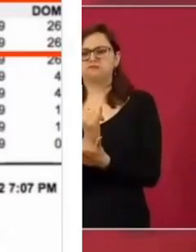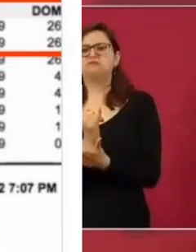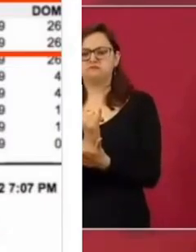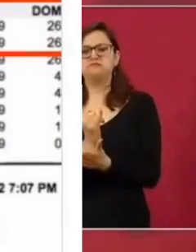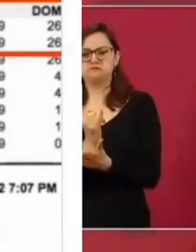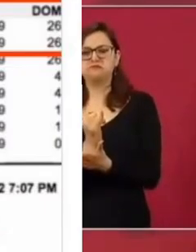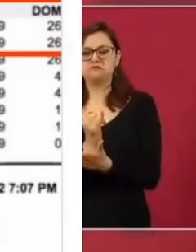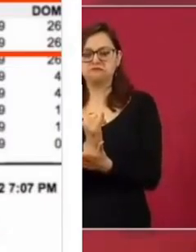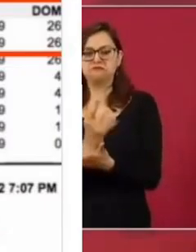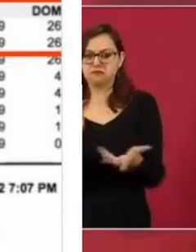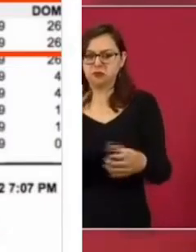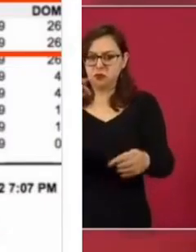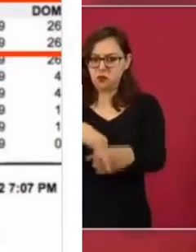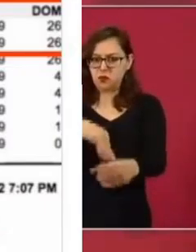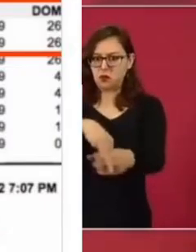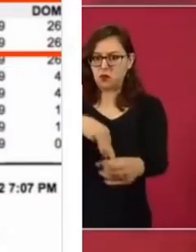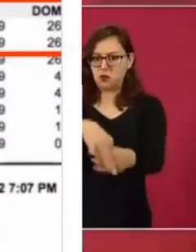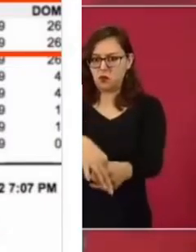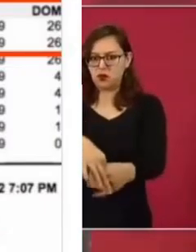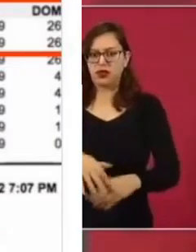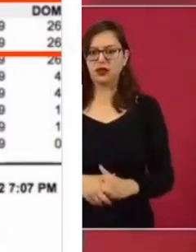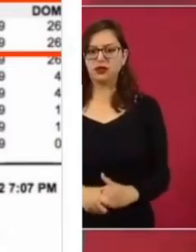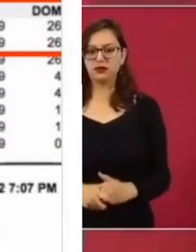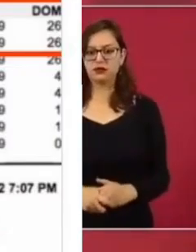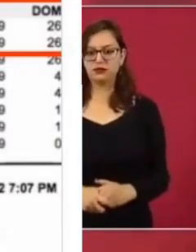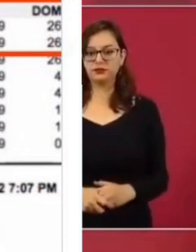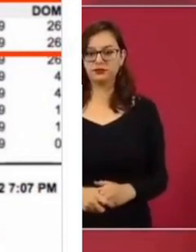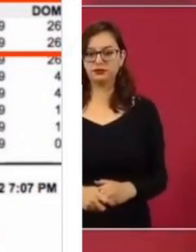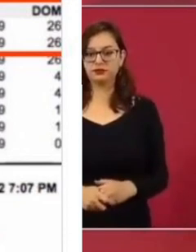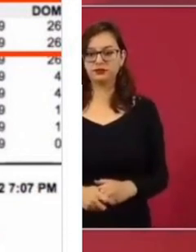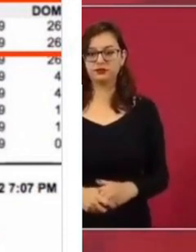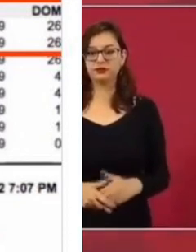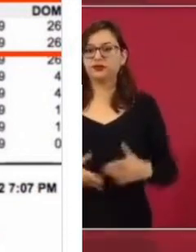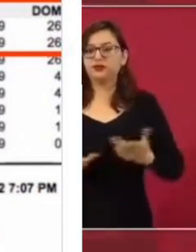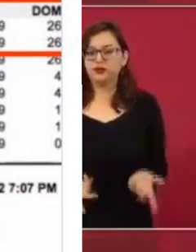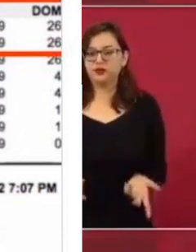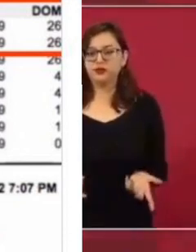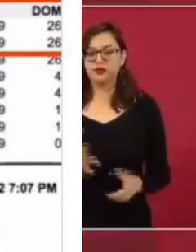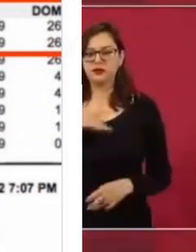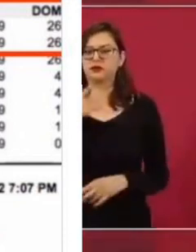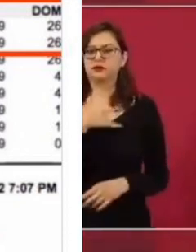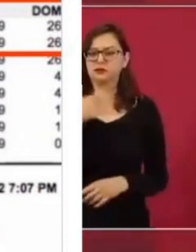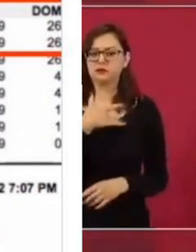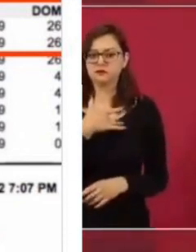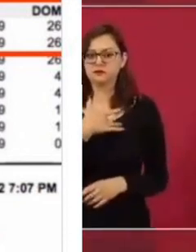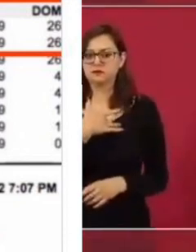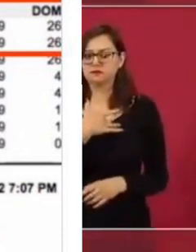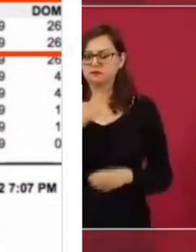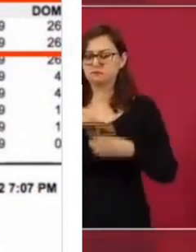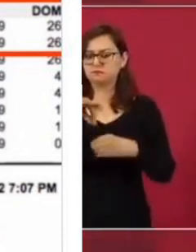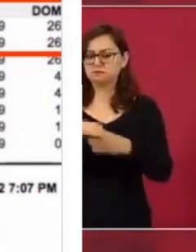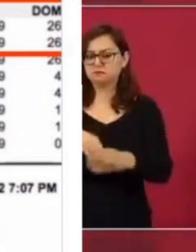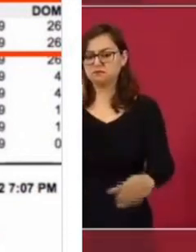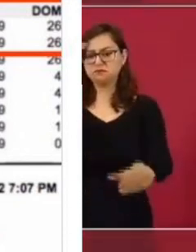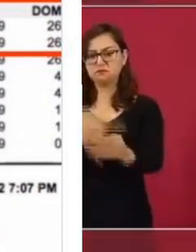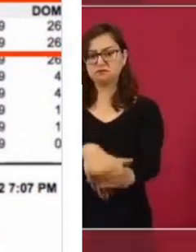La Jornada, no explica en su nota si existe el contrato porque no se registró en el sistema de bienes raíces de Texas, es decir,